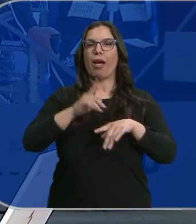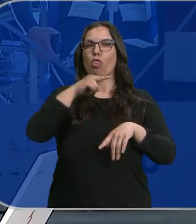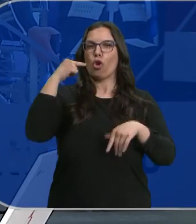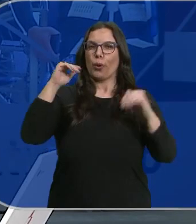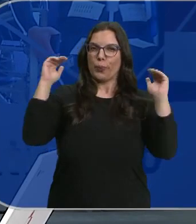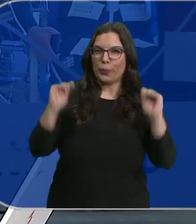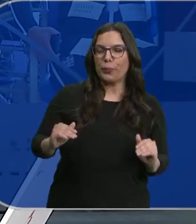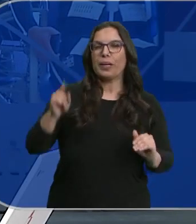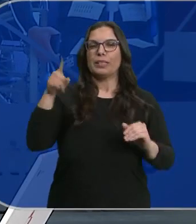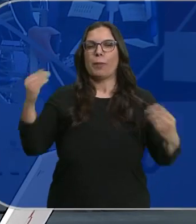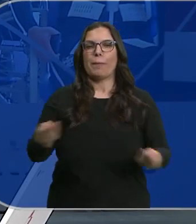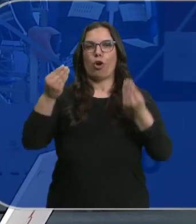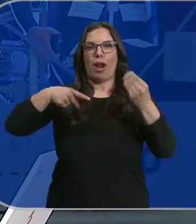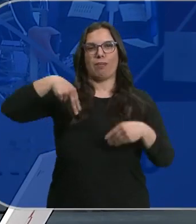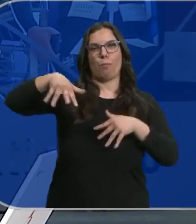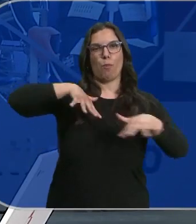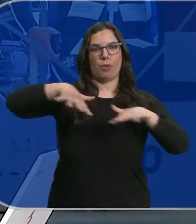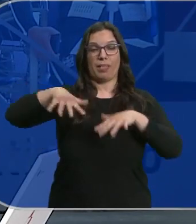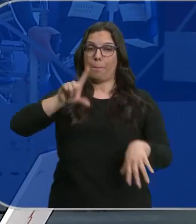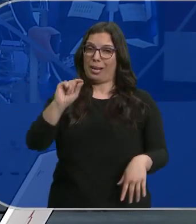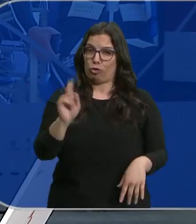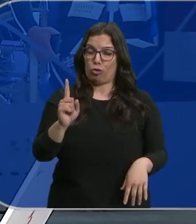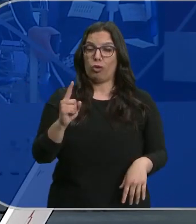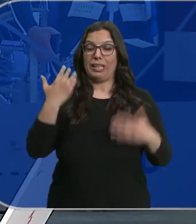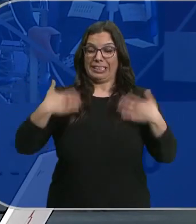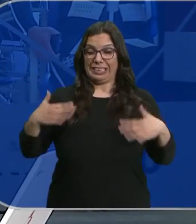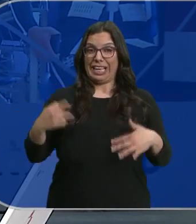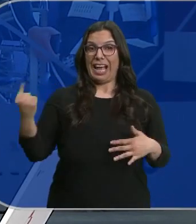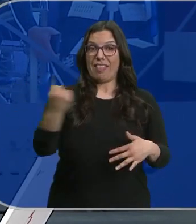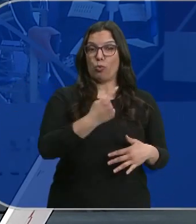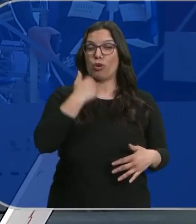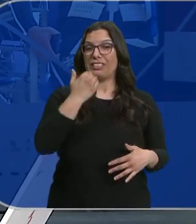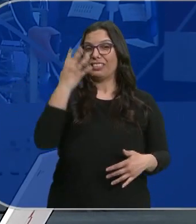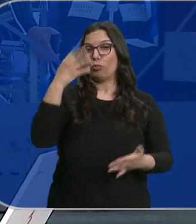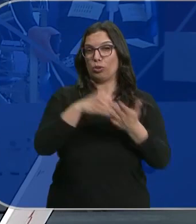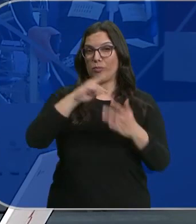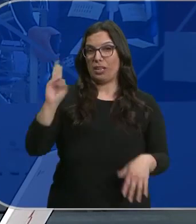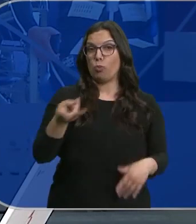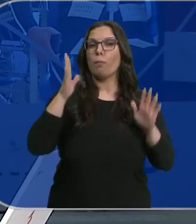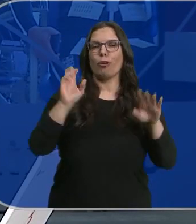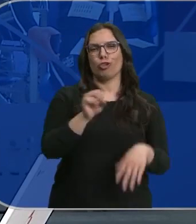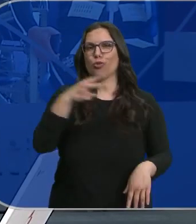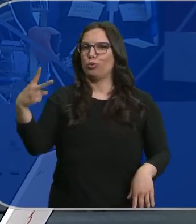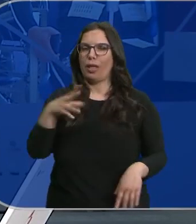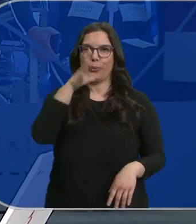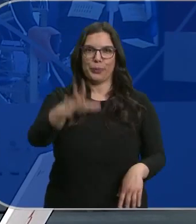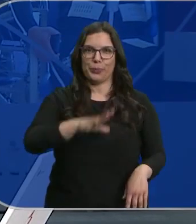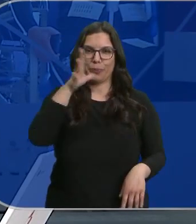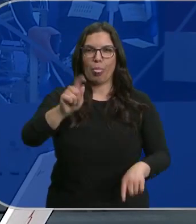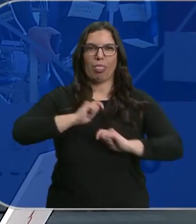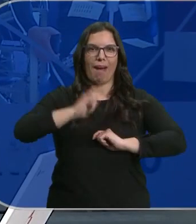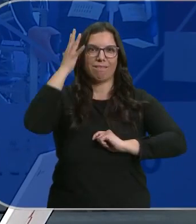dolor y mejorar la movilidad de los pacientes. No son baratos, cada uno cuesta cerca de 4.000 euros, pero los resultados son